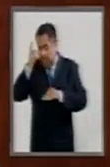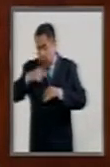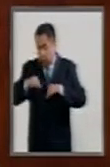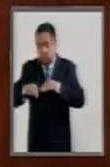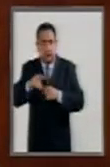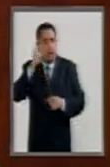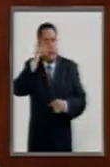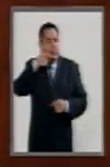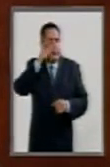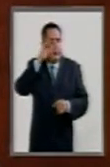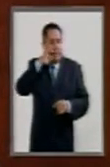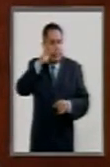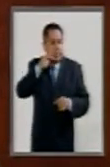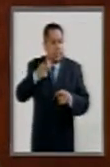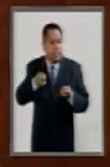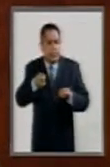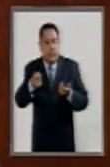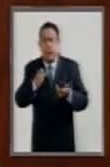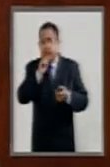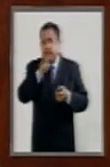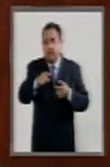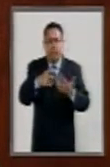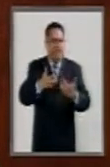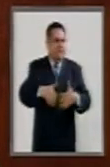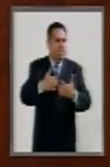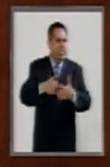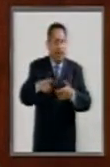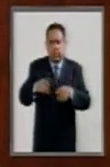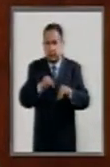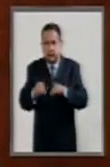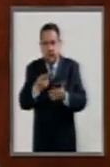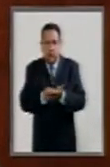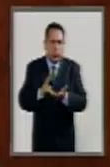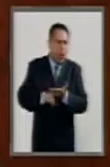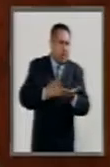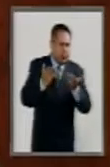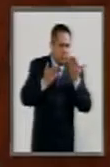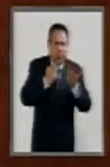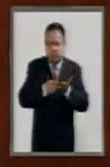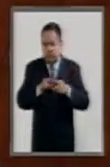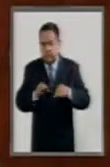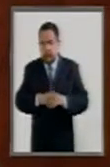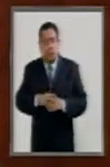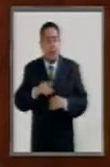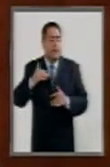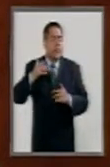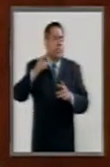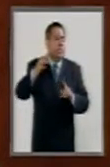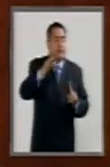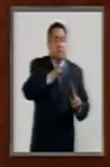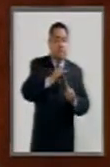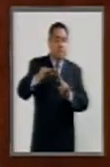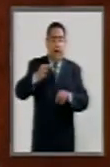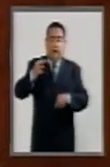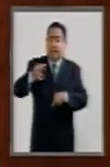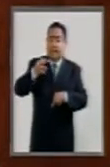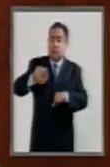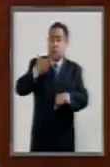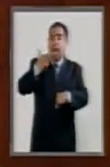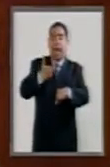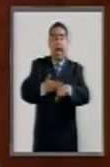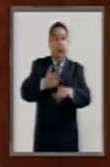recepcionista y en la industria manufacturera. Fue nombrada tesorera de los Estados Unidos